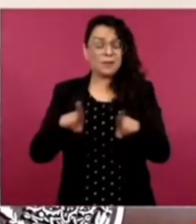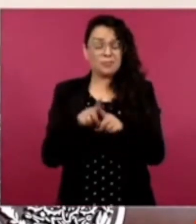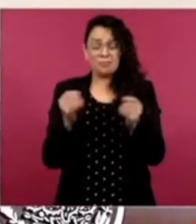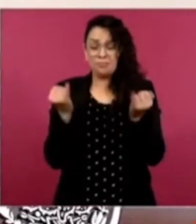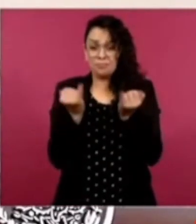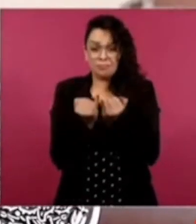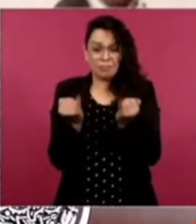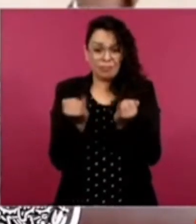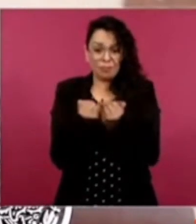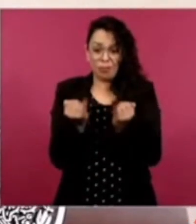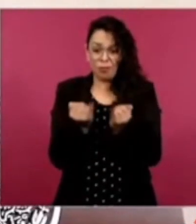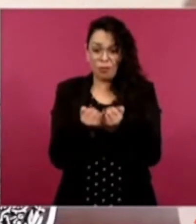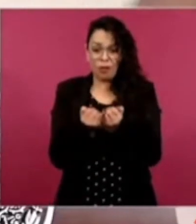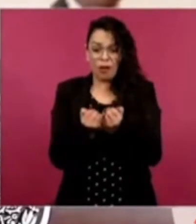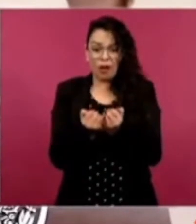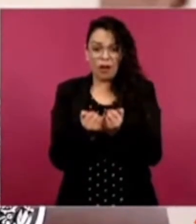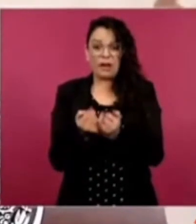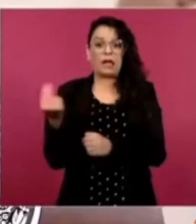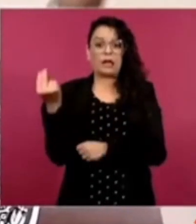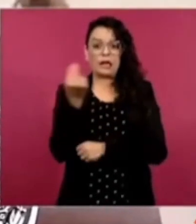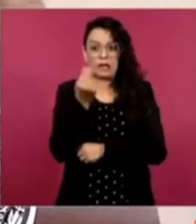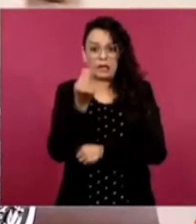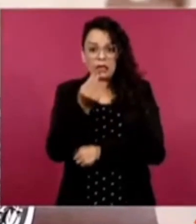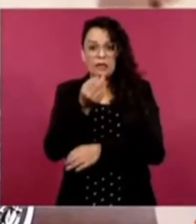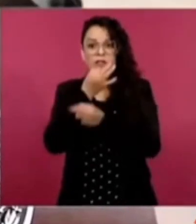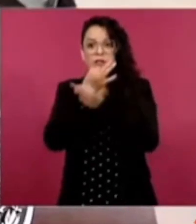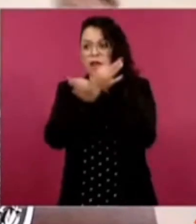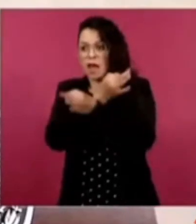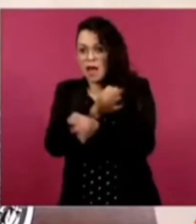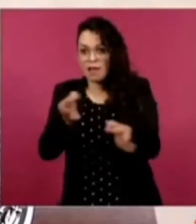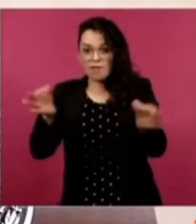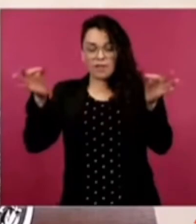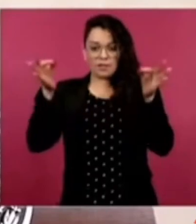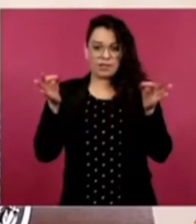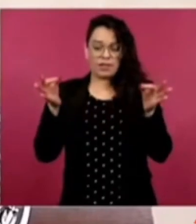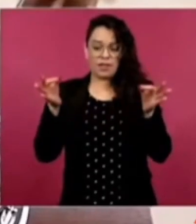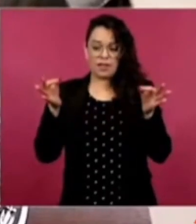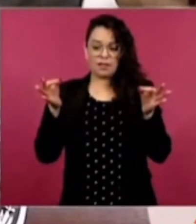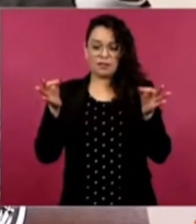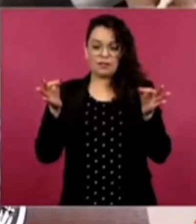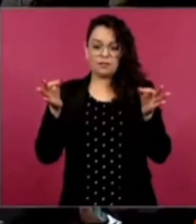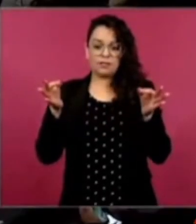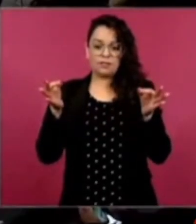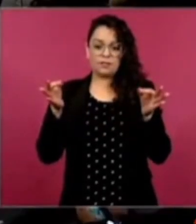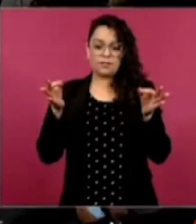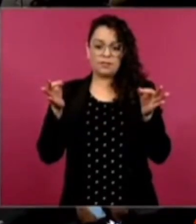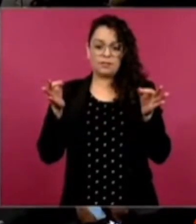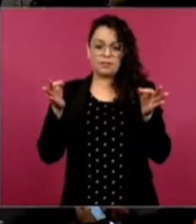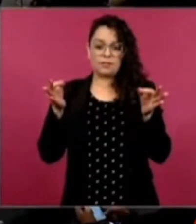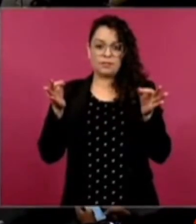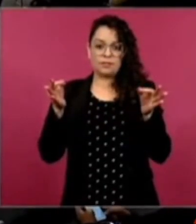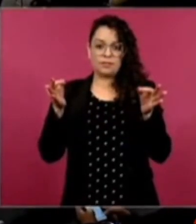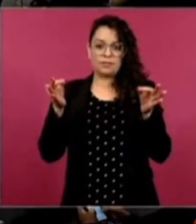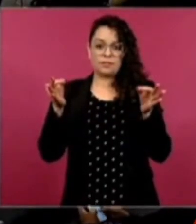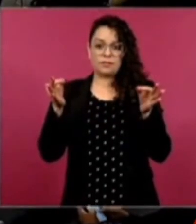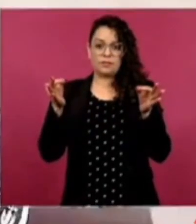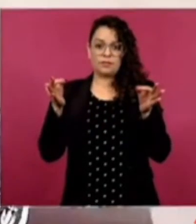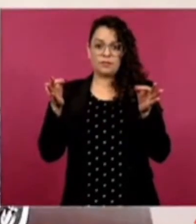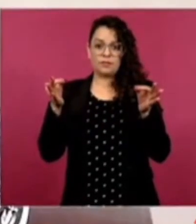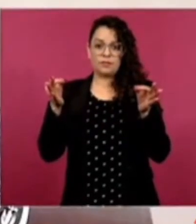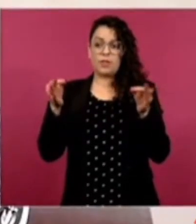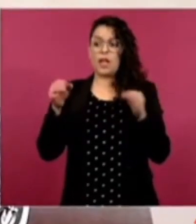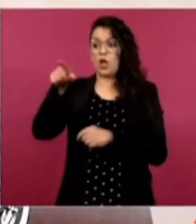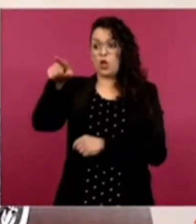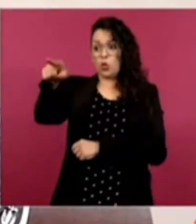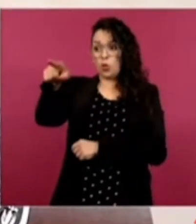Hay que convocarlos, no cerrarles las puertas, no decir, ah, no, tú vienes del PRI,